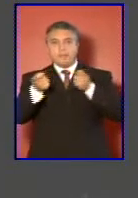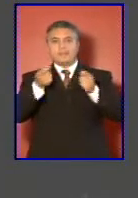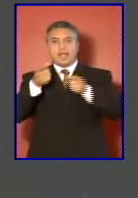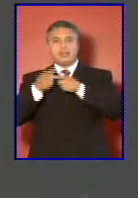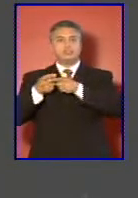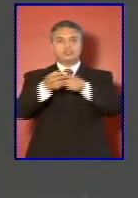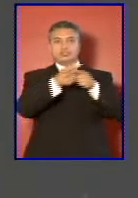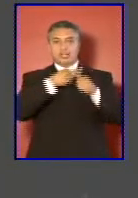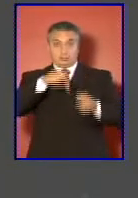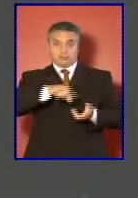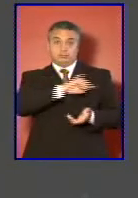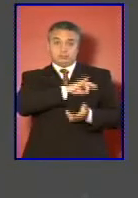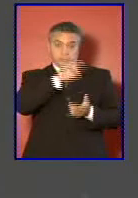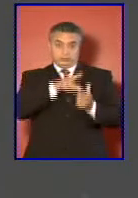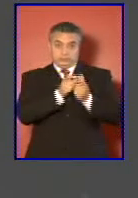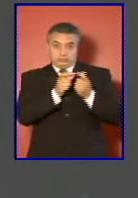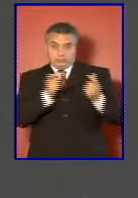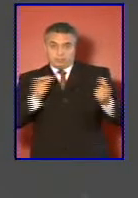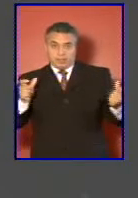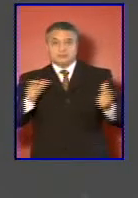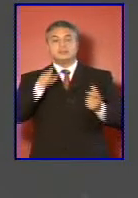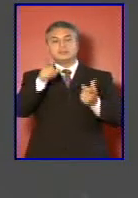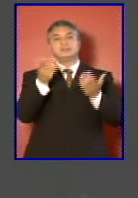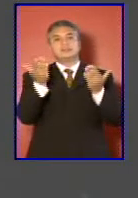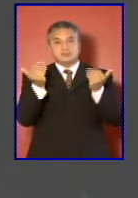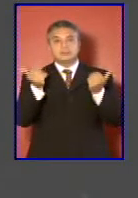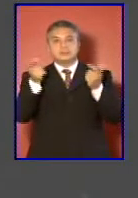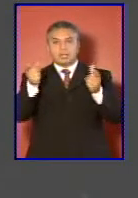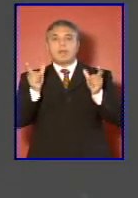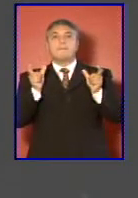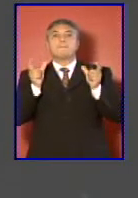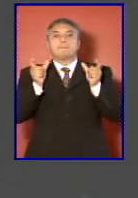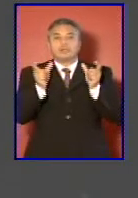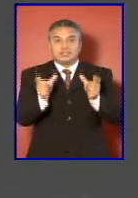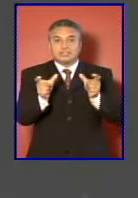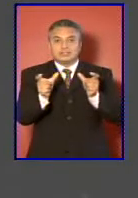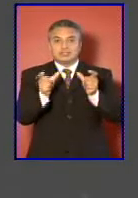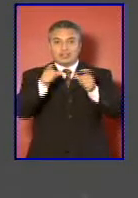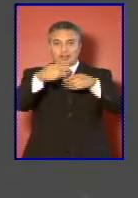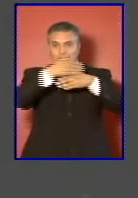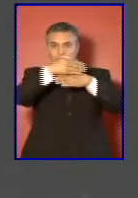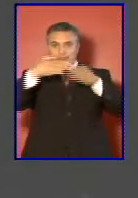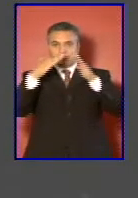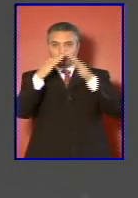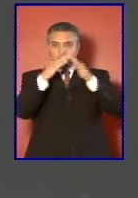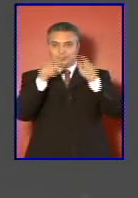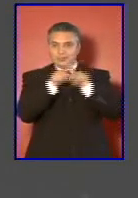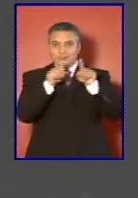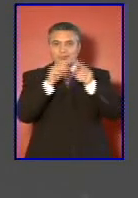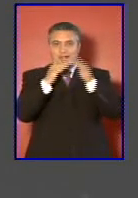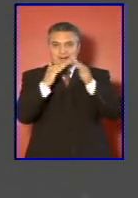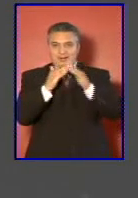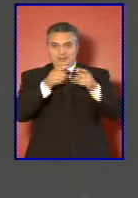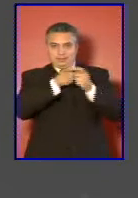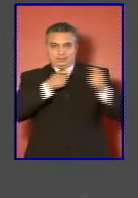país, requieren la protección de sus fronteras, de su integridad territorial